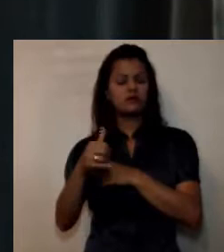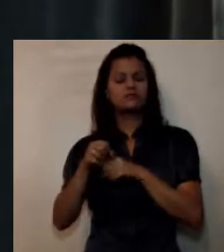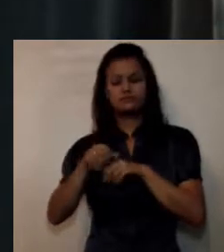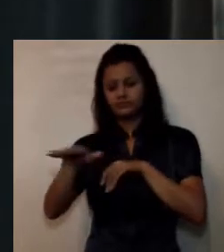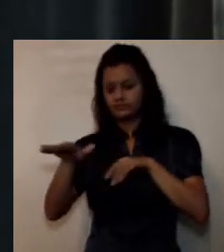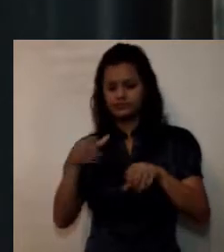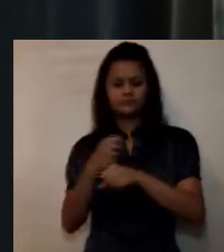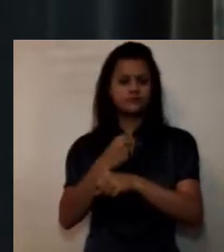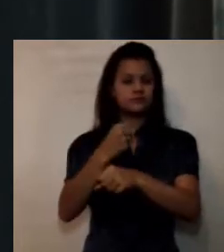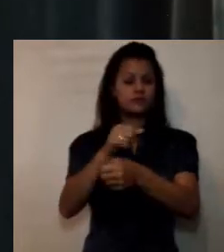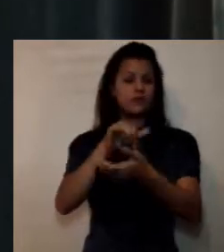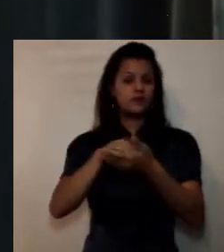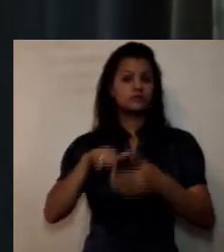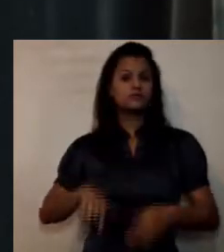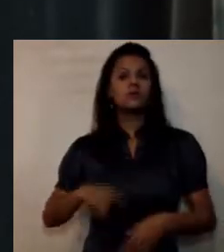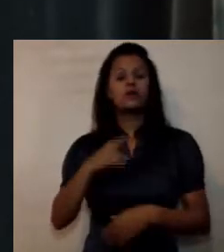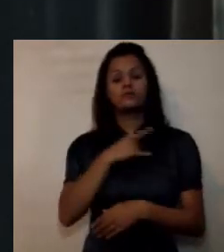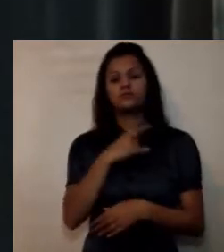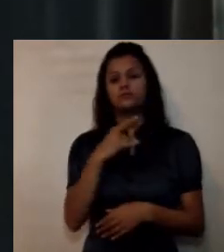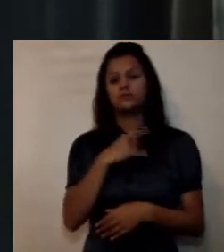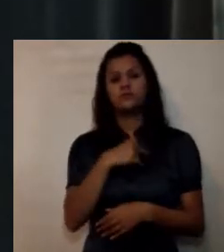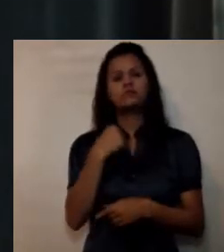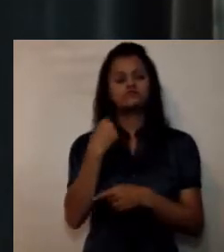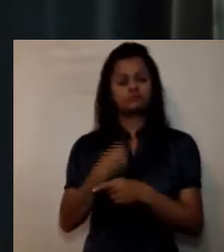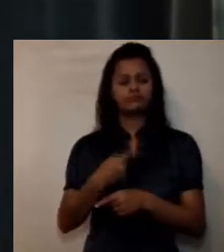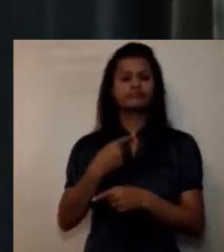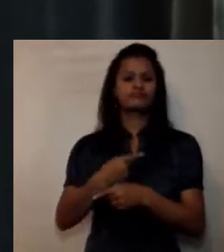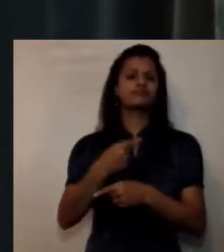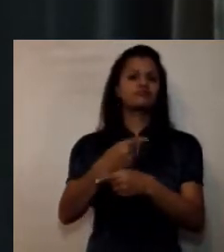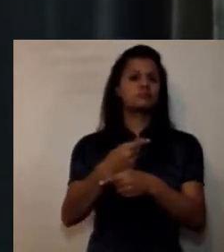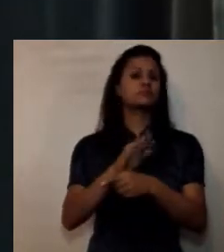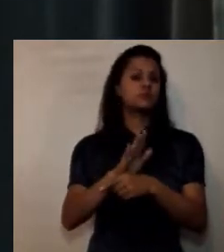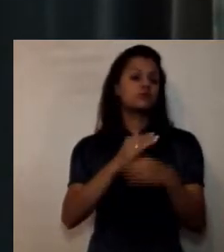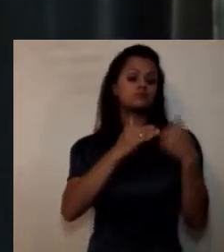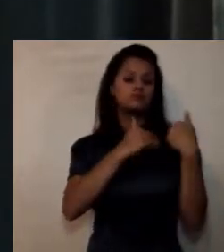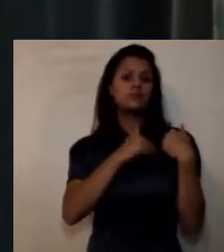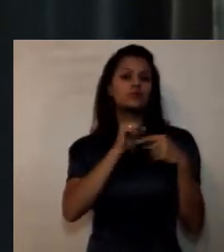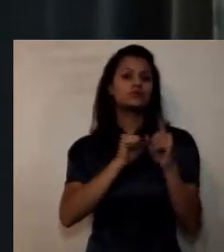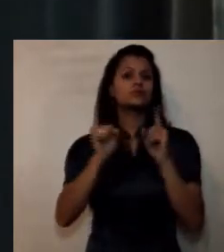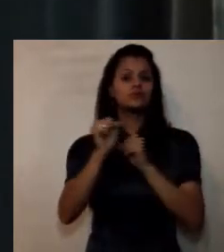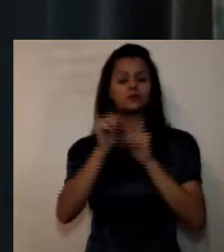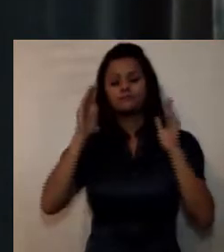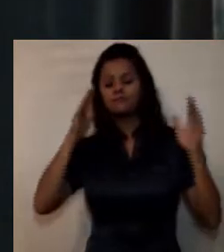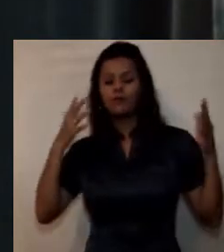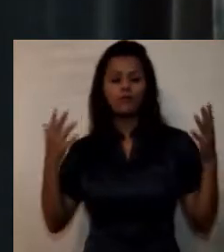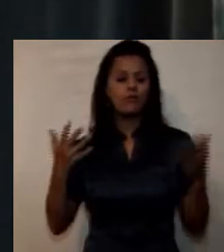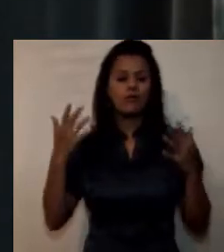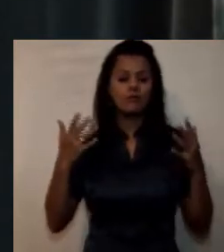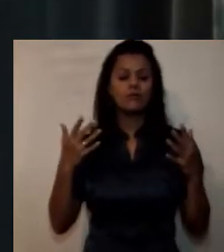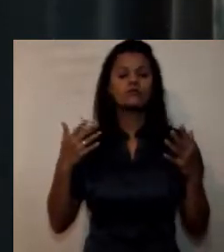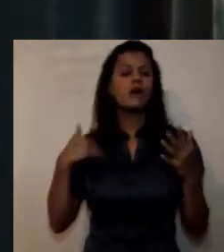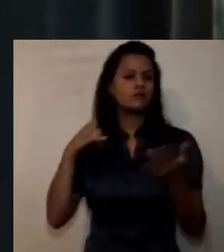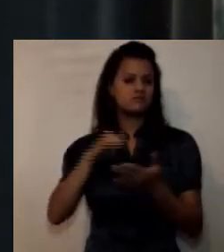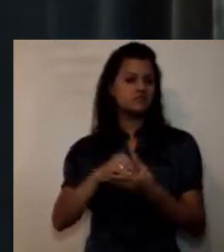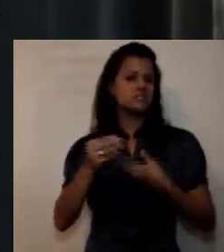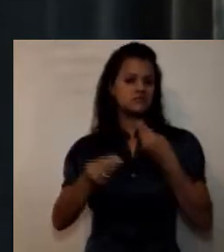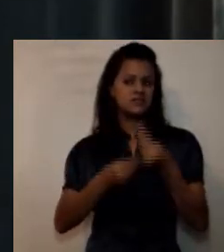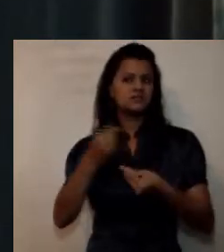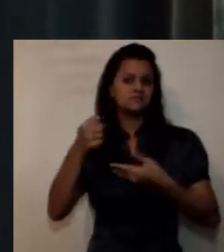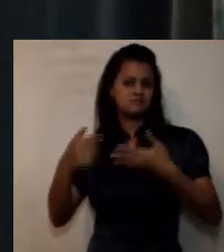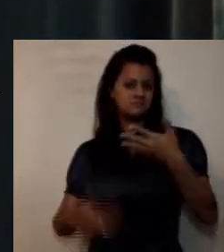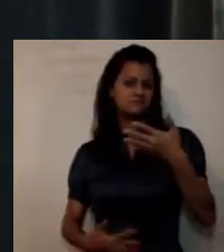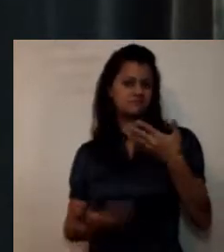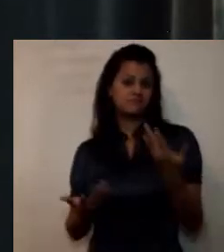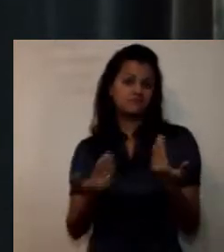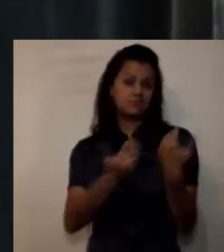universidad está cumpliendo una responsabilidad social que le compete en su área de